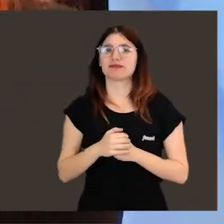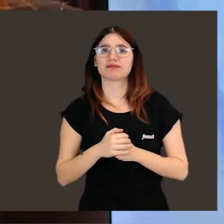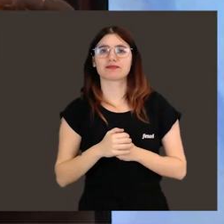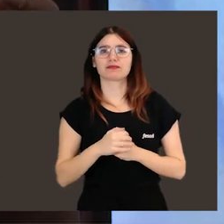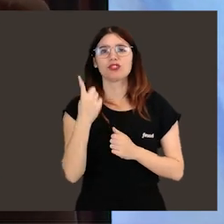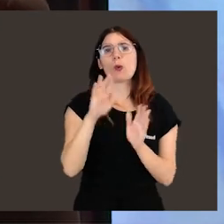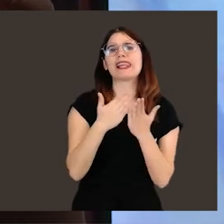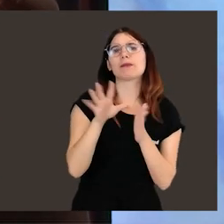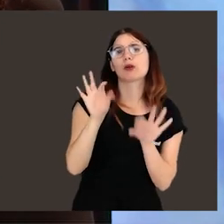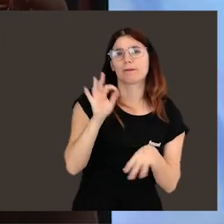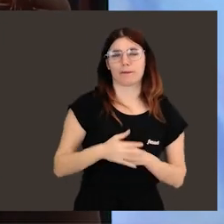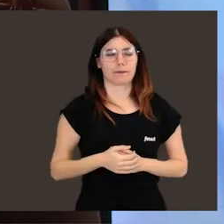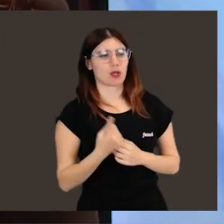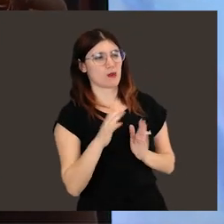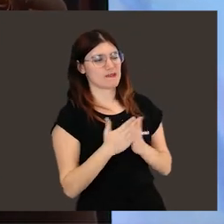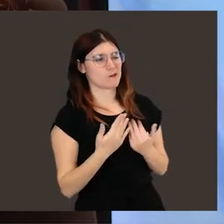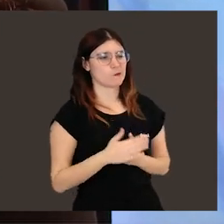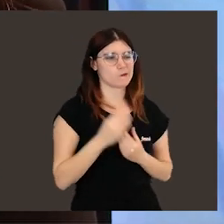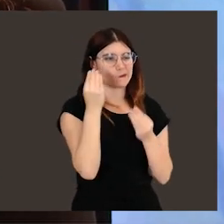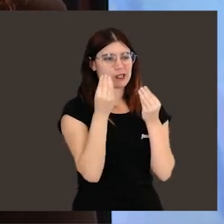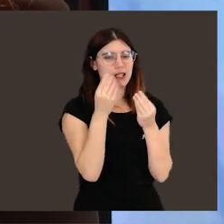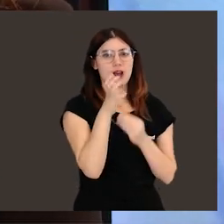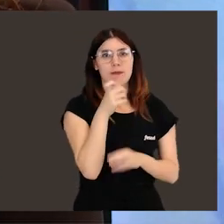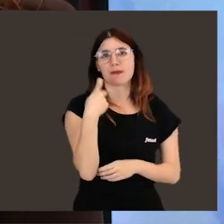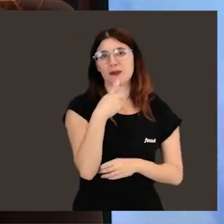gusta mucho. libro. Un libro.